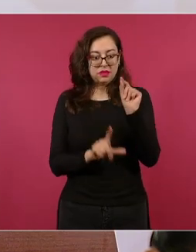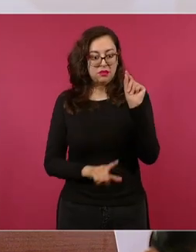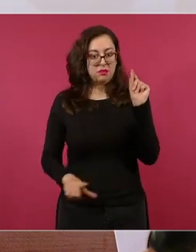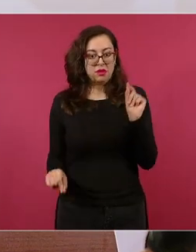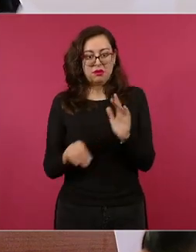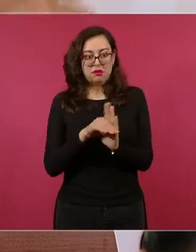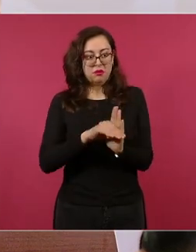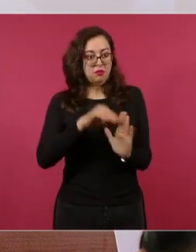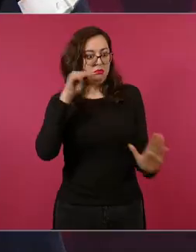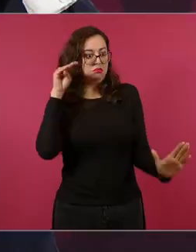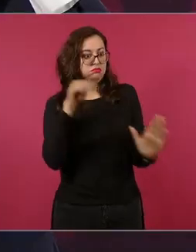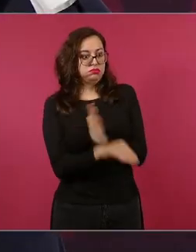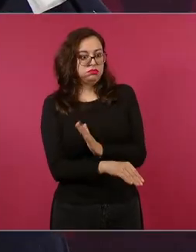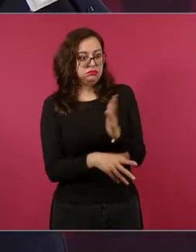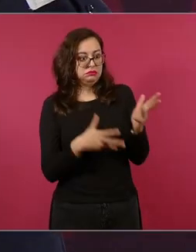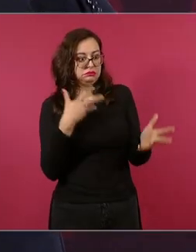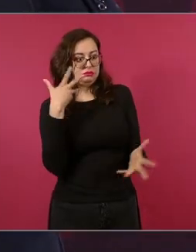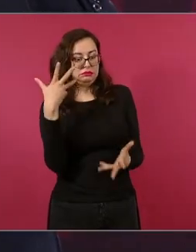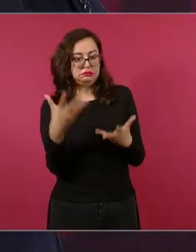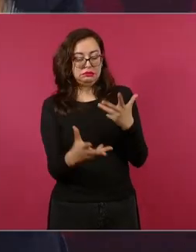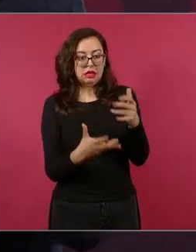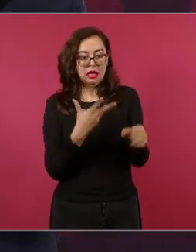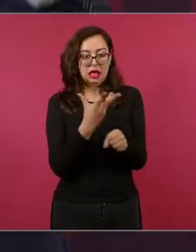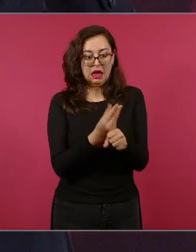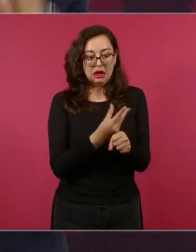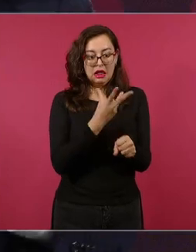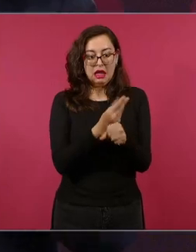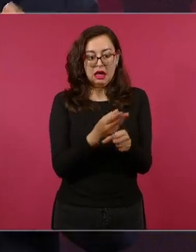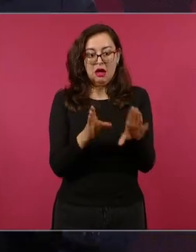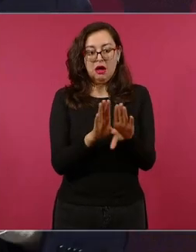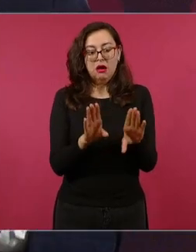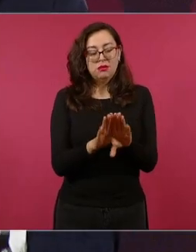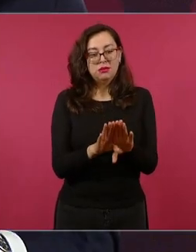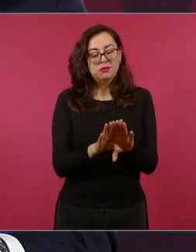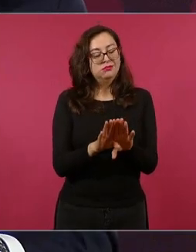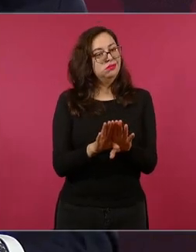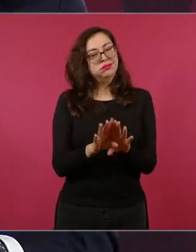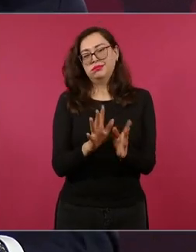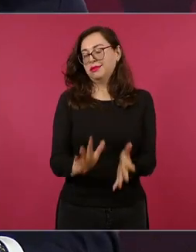pues requería de un proceso de transformación